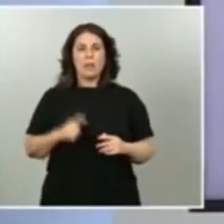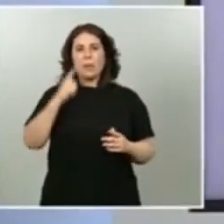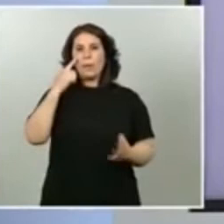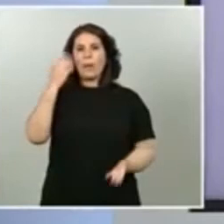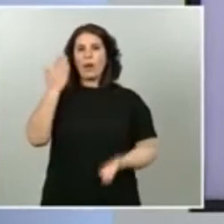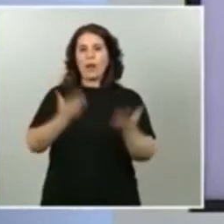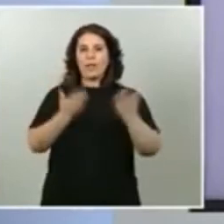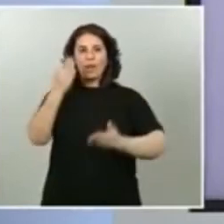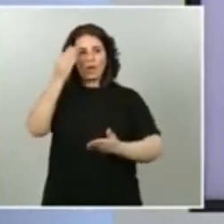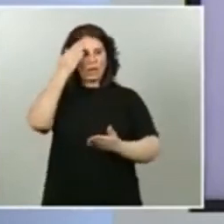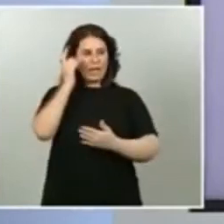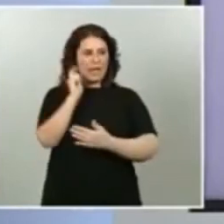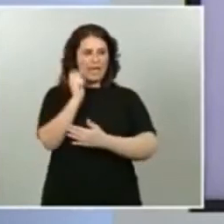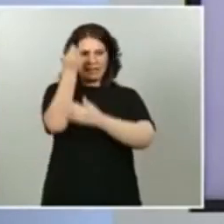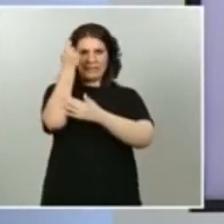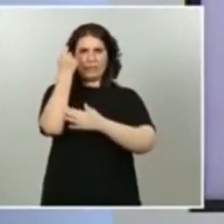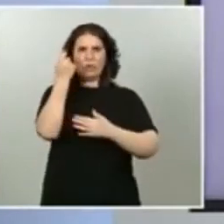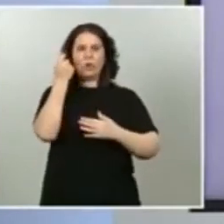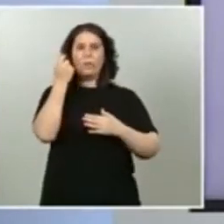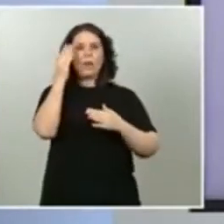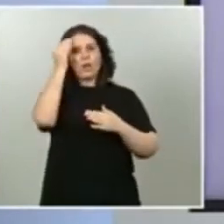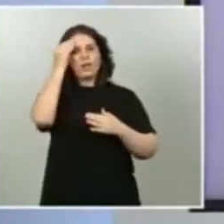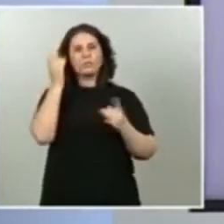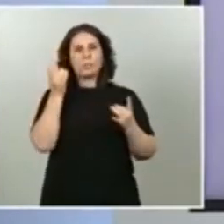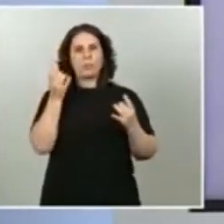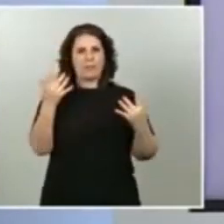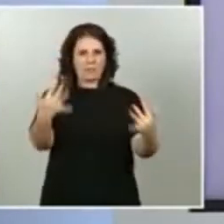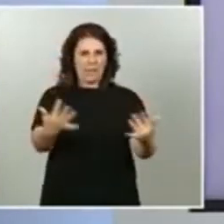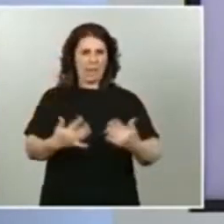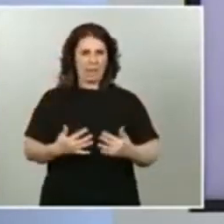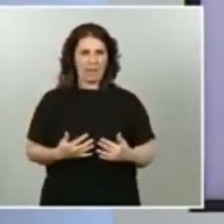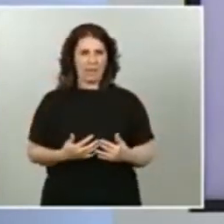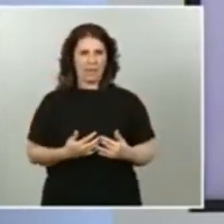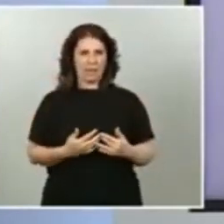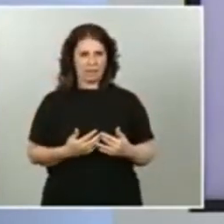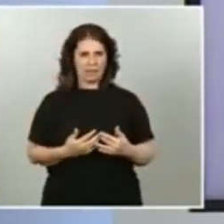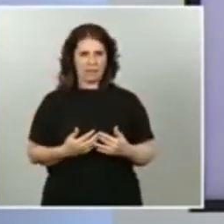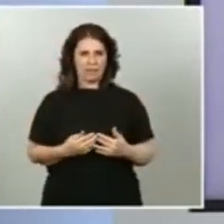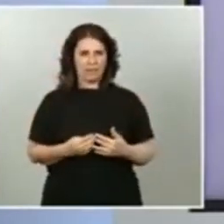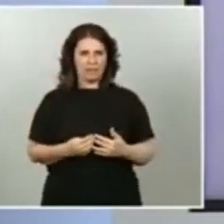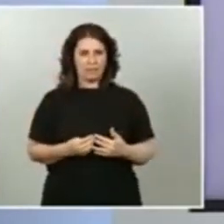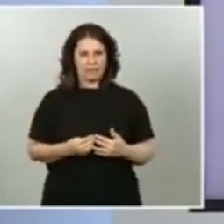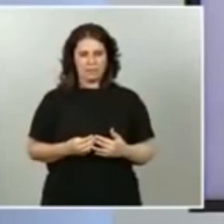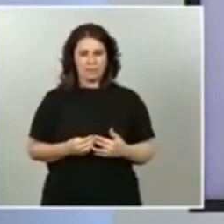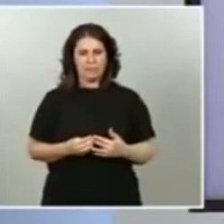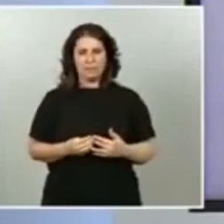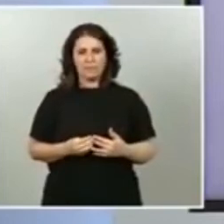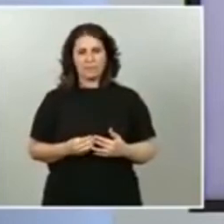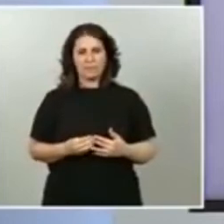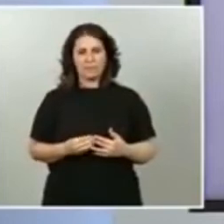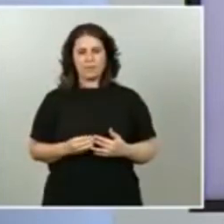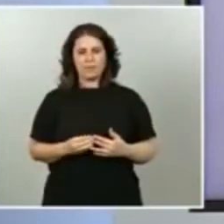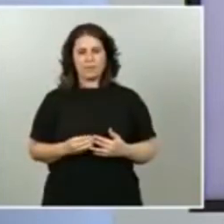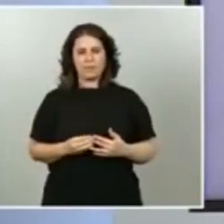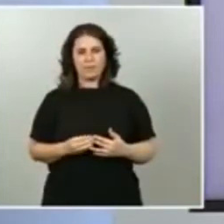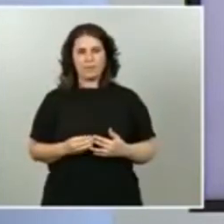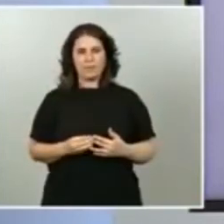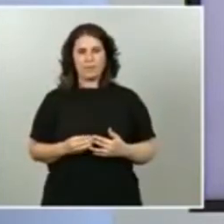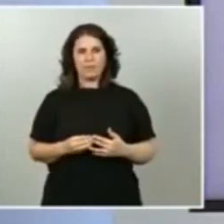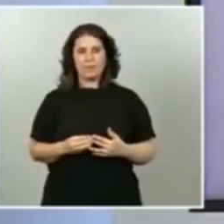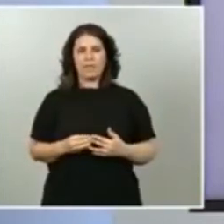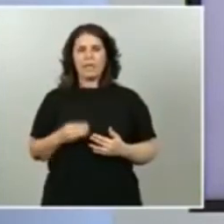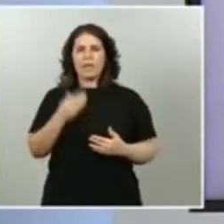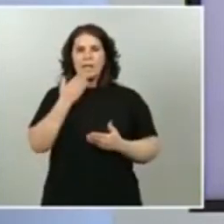precipitada y porque normalmente no siempre la demanda justifica la existencia de un recurso